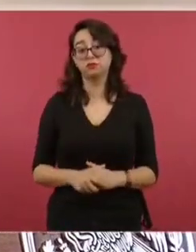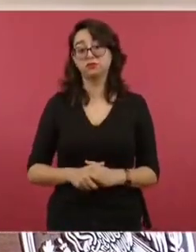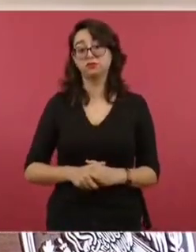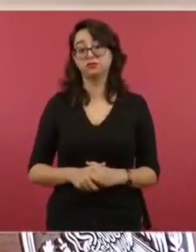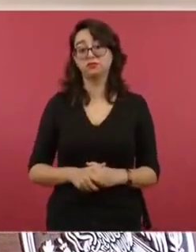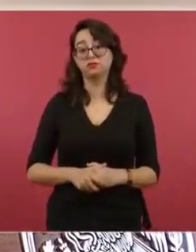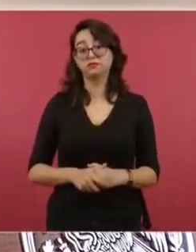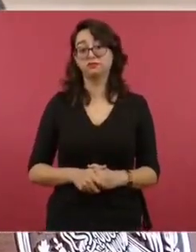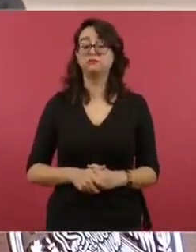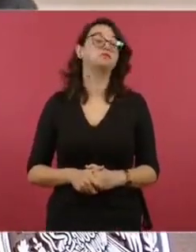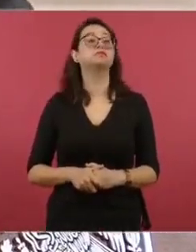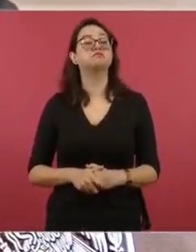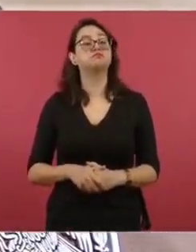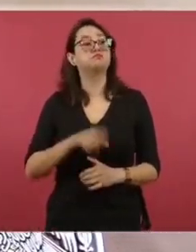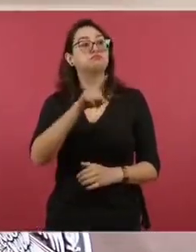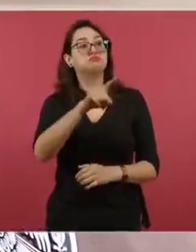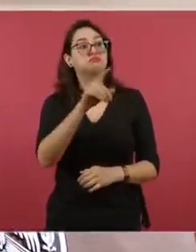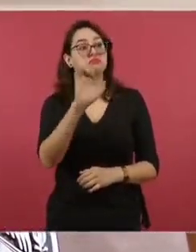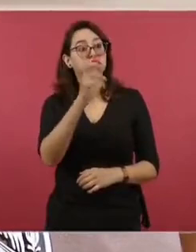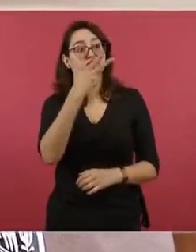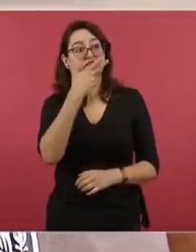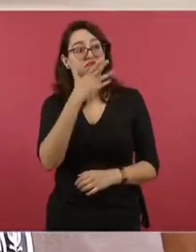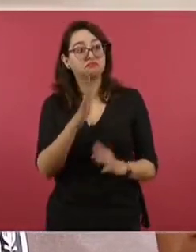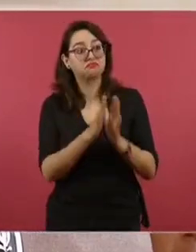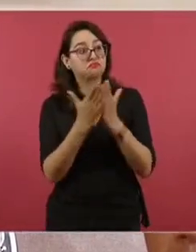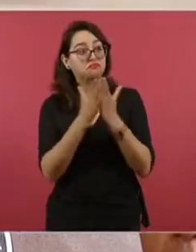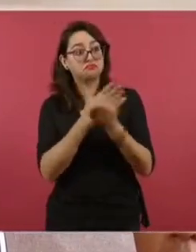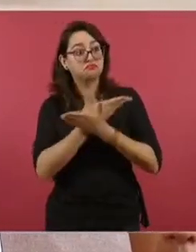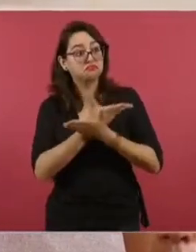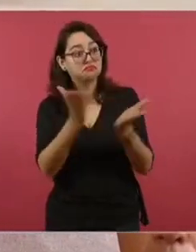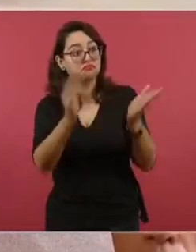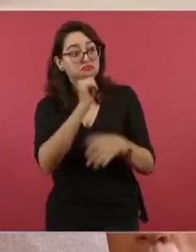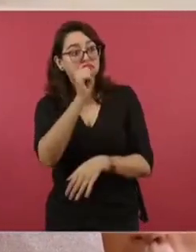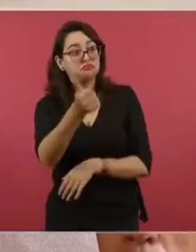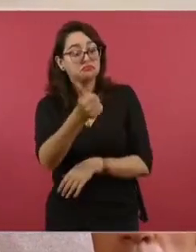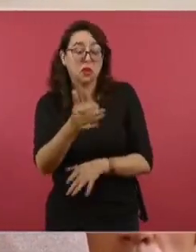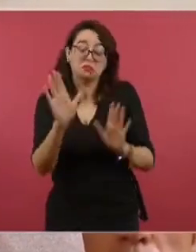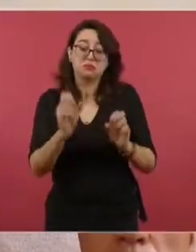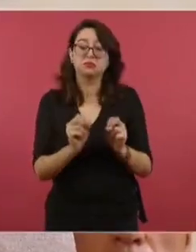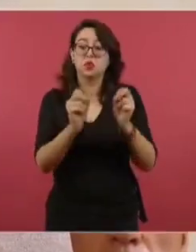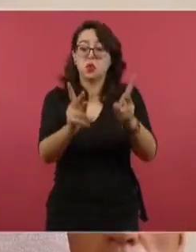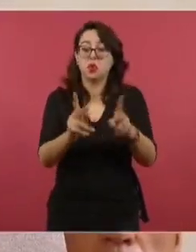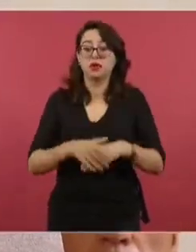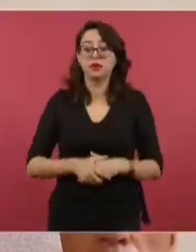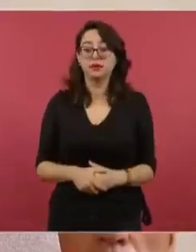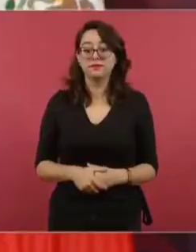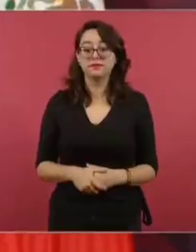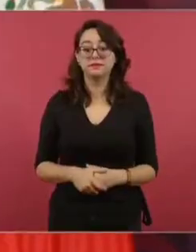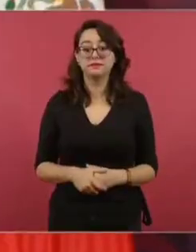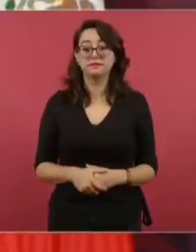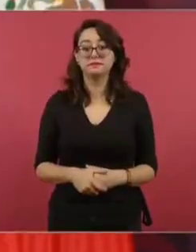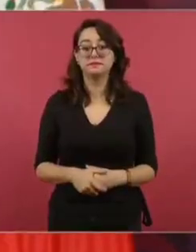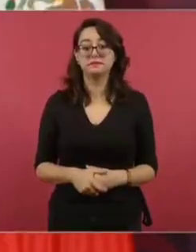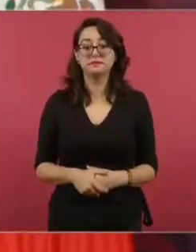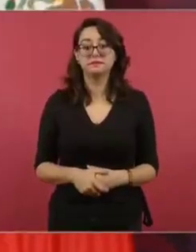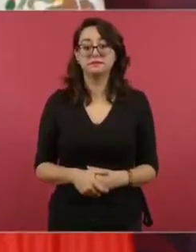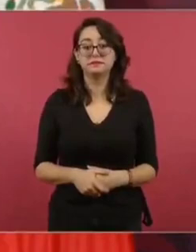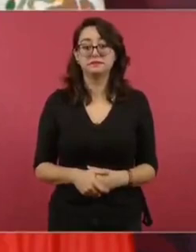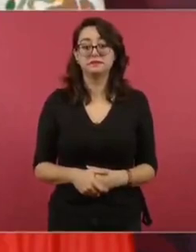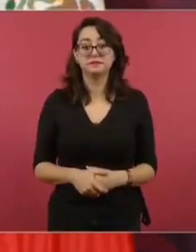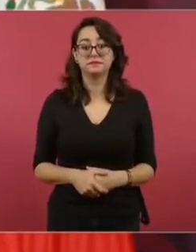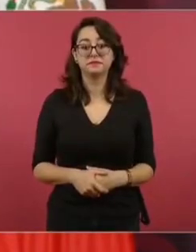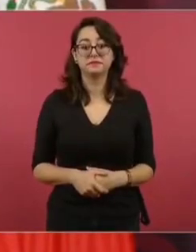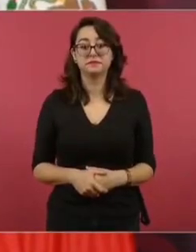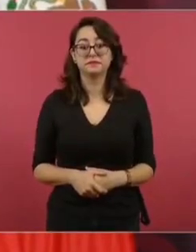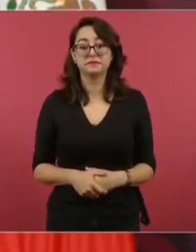detener la distribución de los libros de